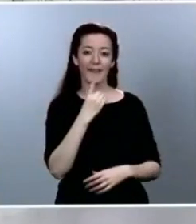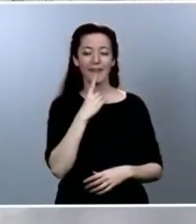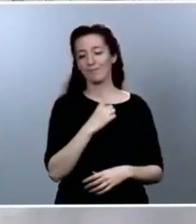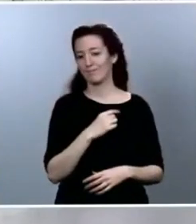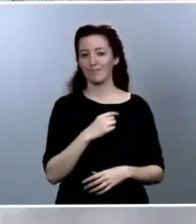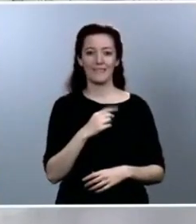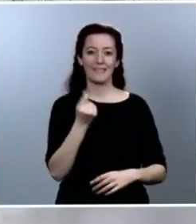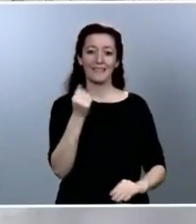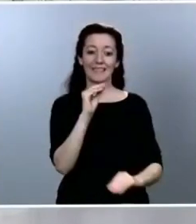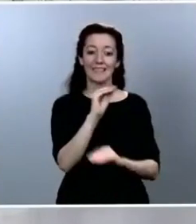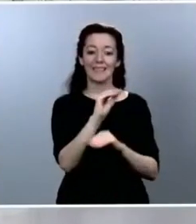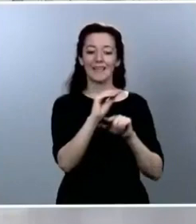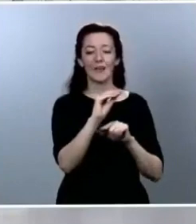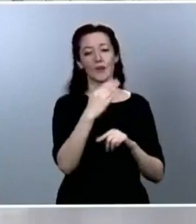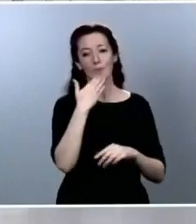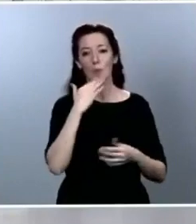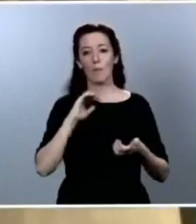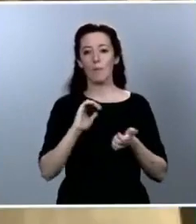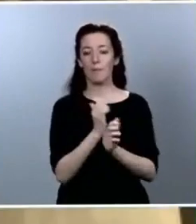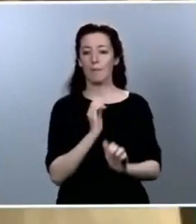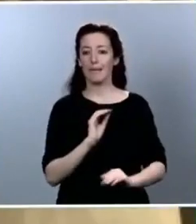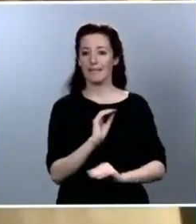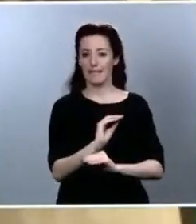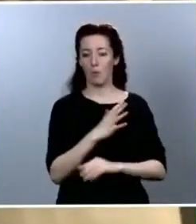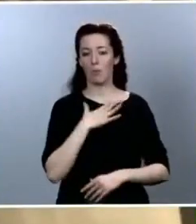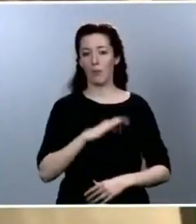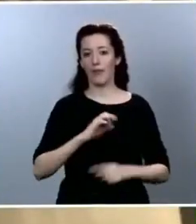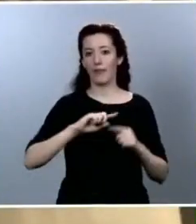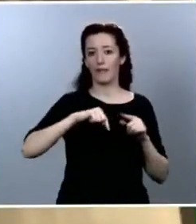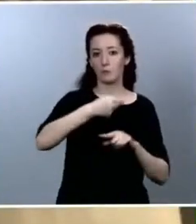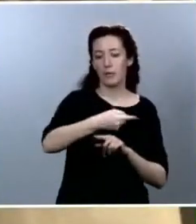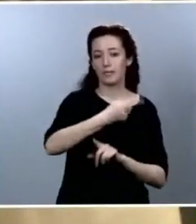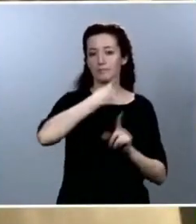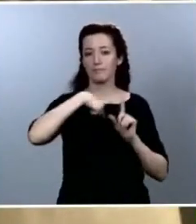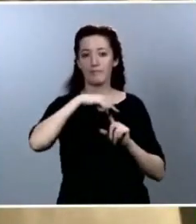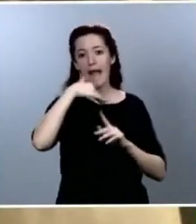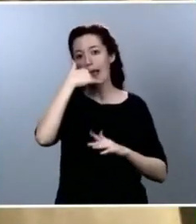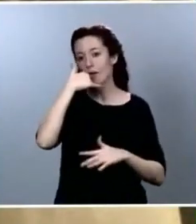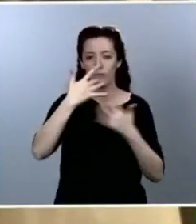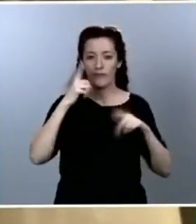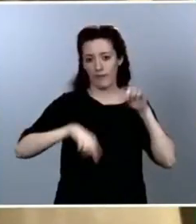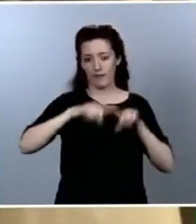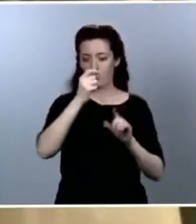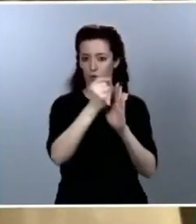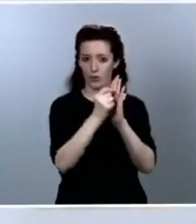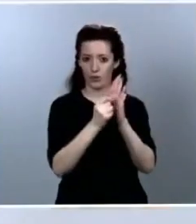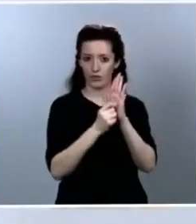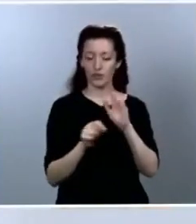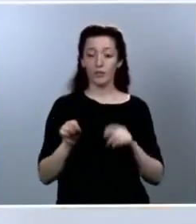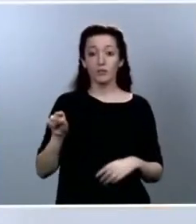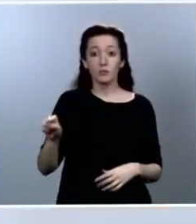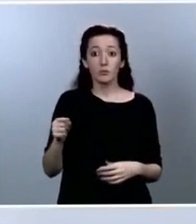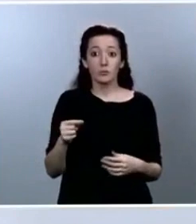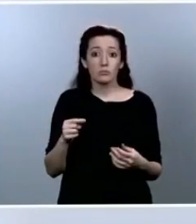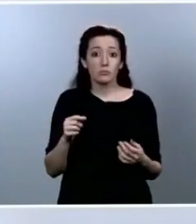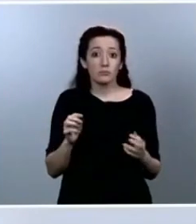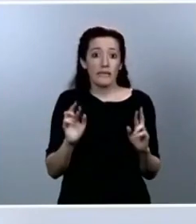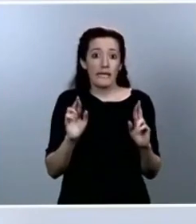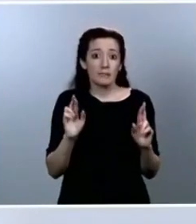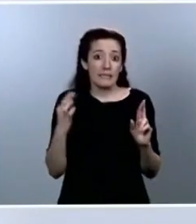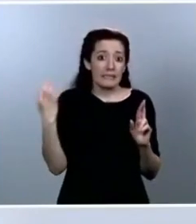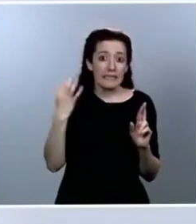con condiciones. ¿En qué espera en ese sentido de la Comisión Europea? Muchísimas gracias. Bueno, muchas gracias